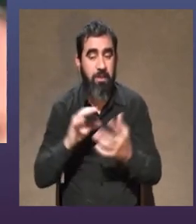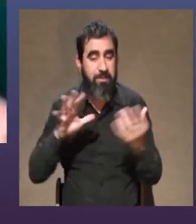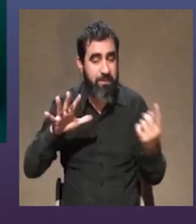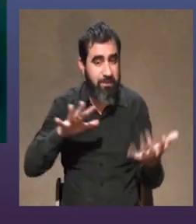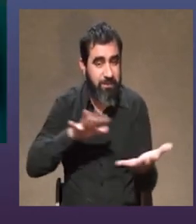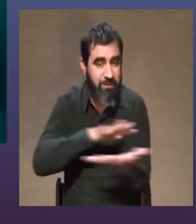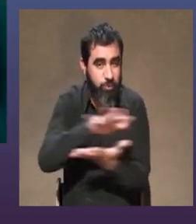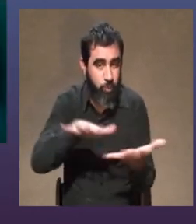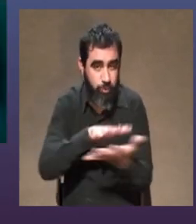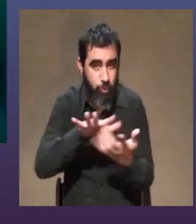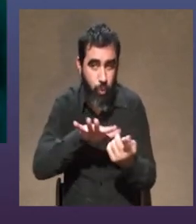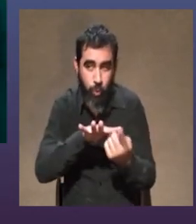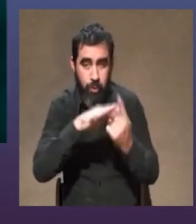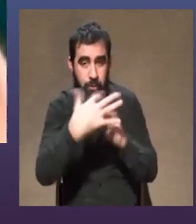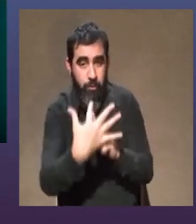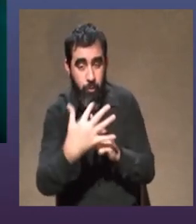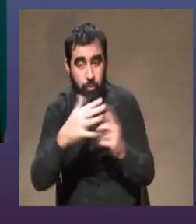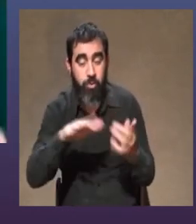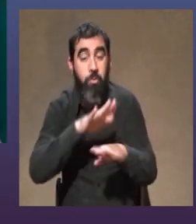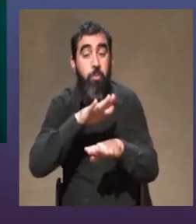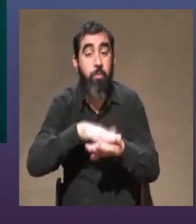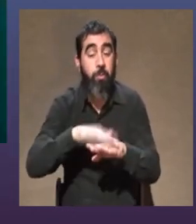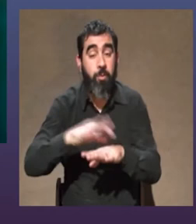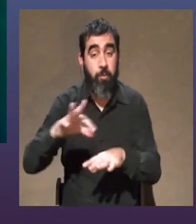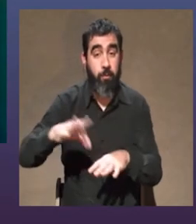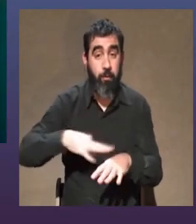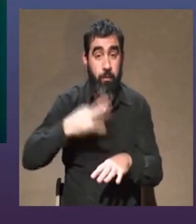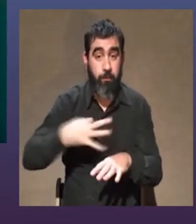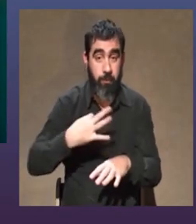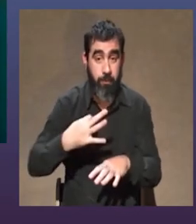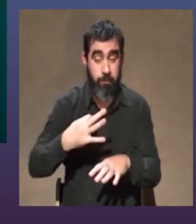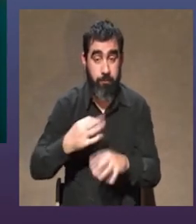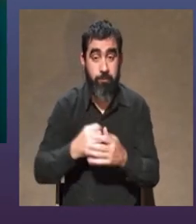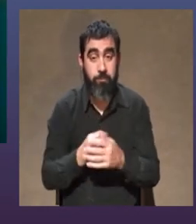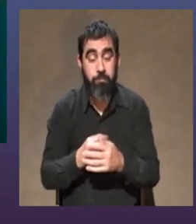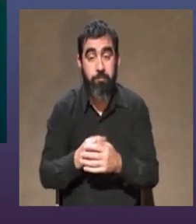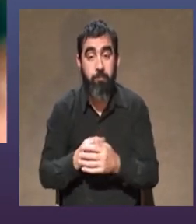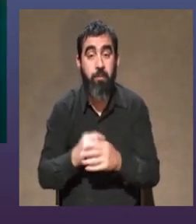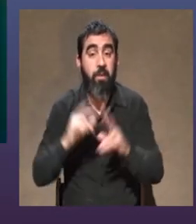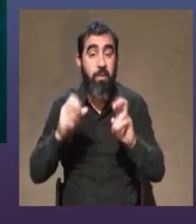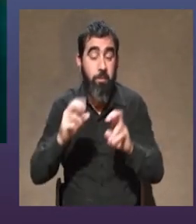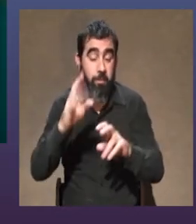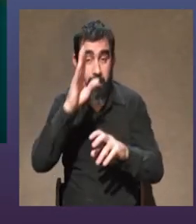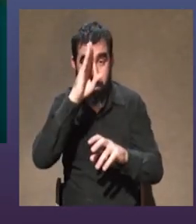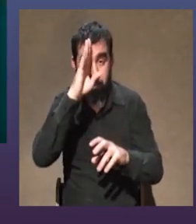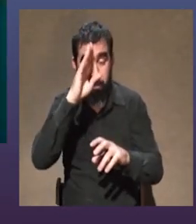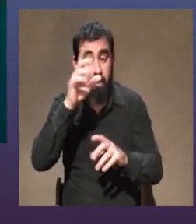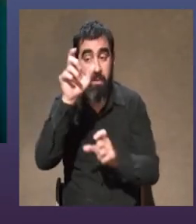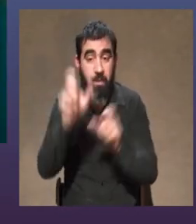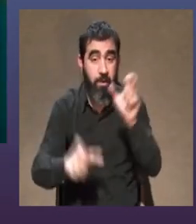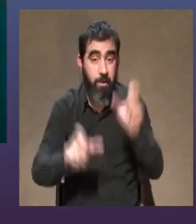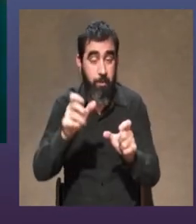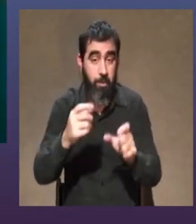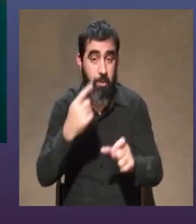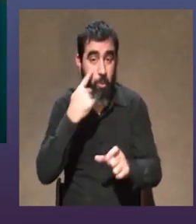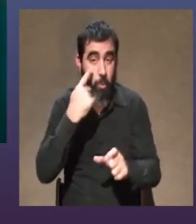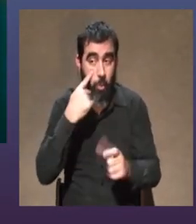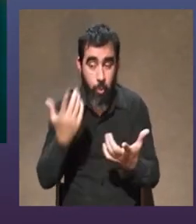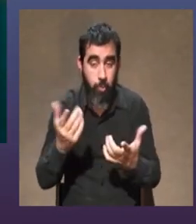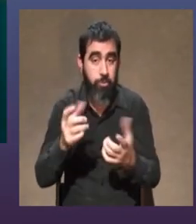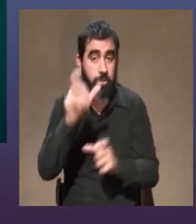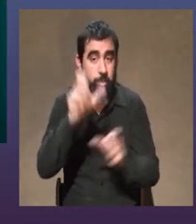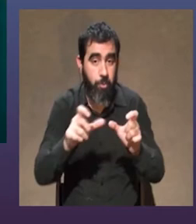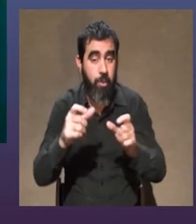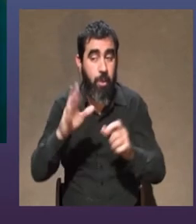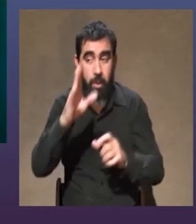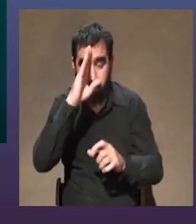con con los momentos de la vida con lo que aprendimos con las personas que no sé con las que